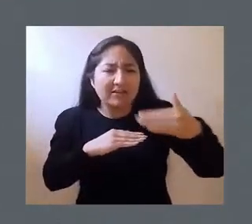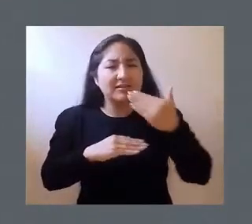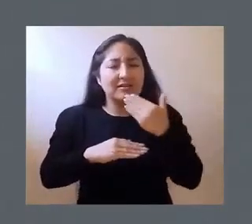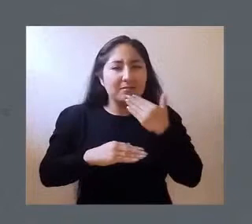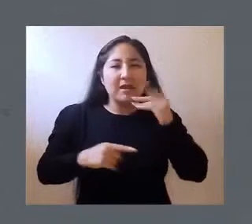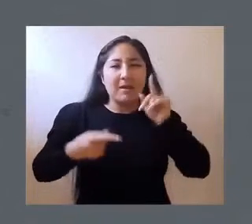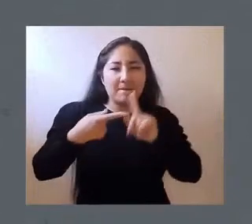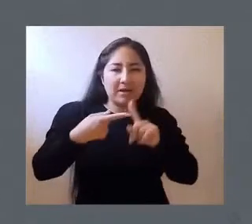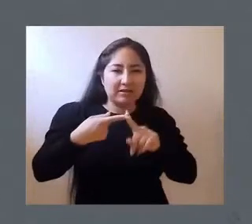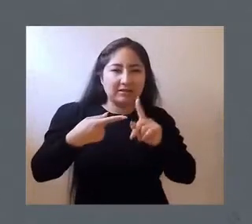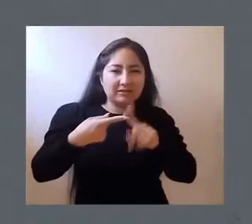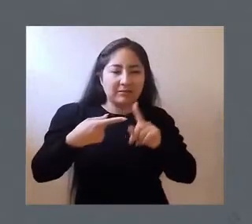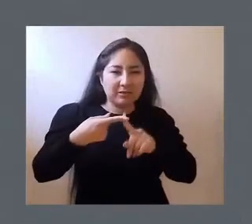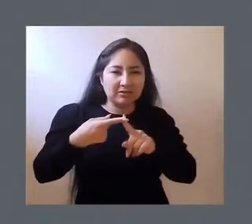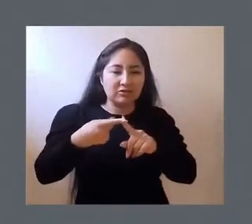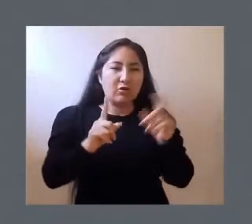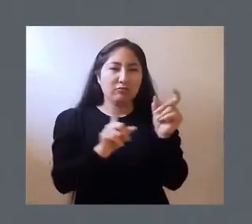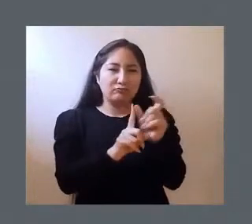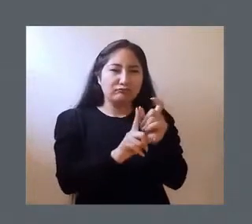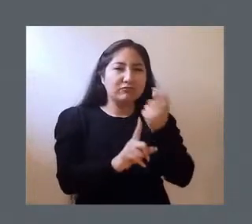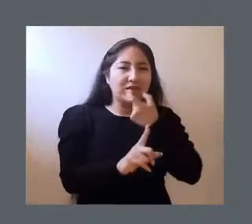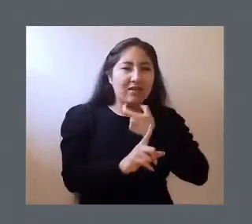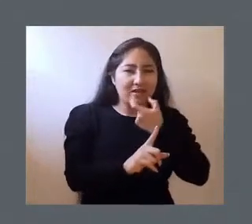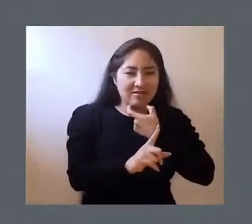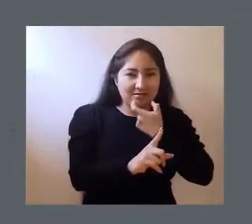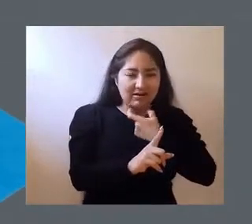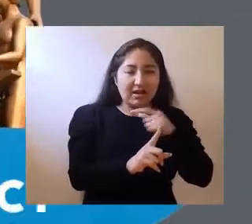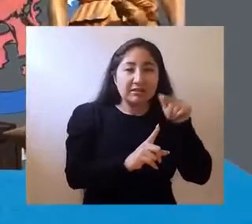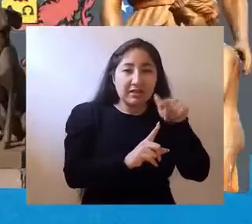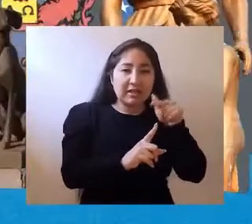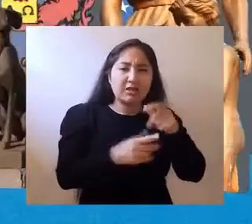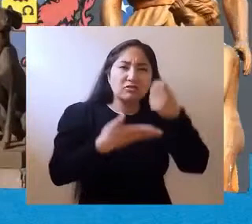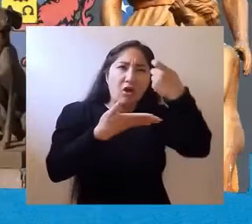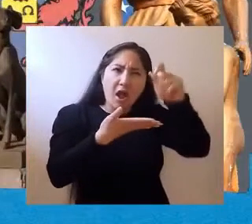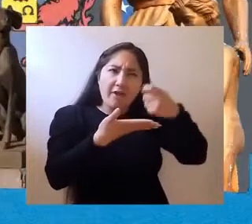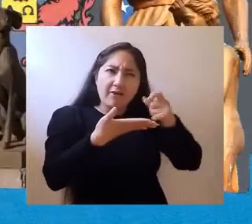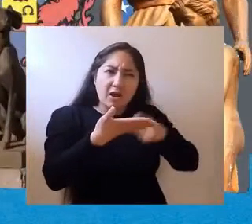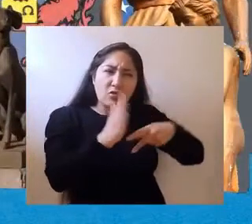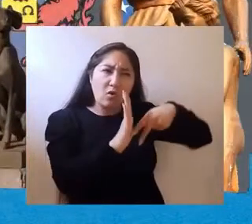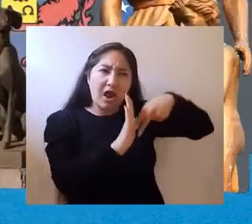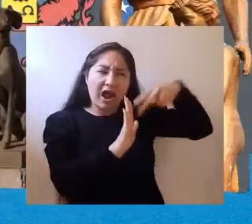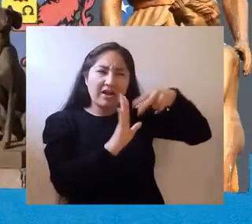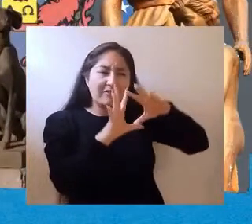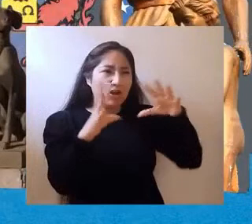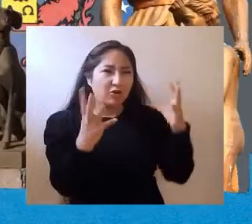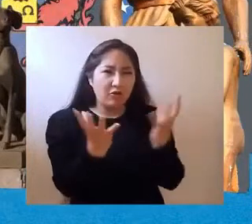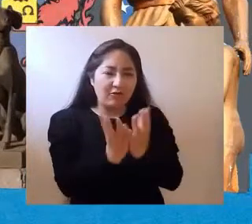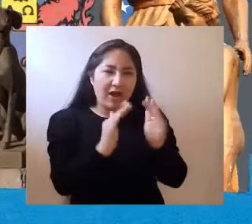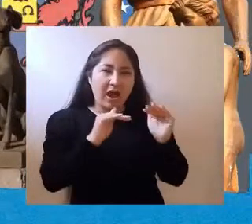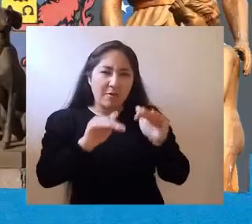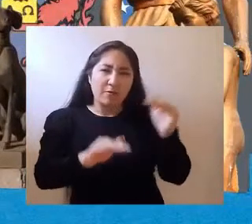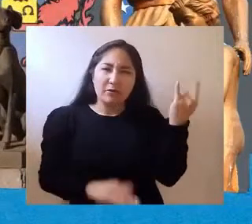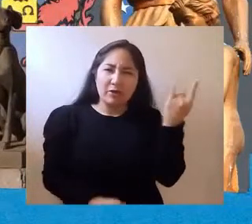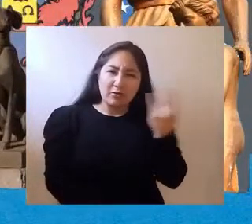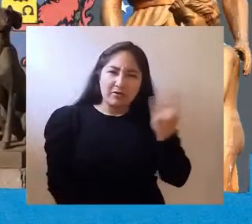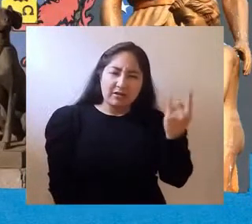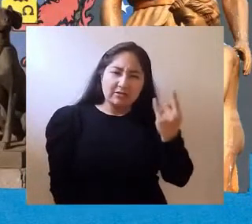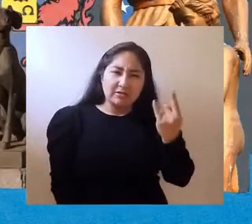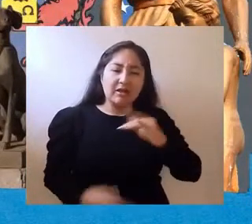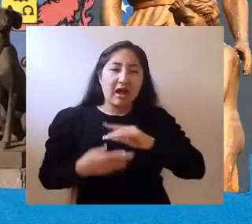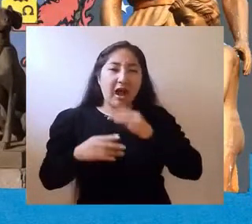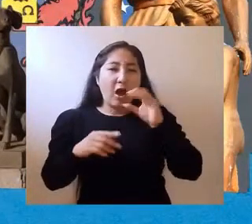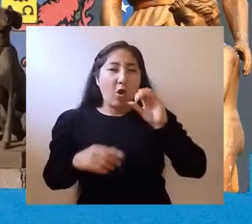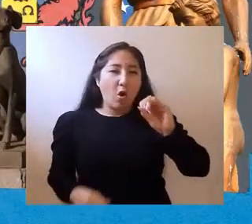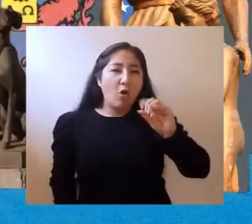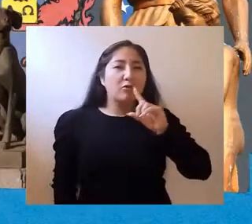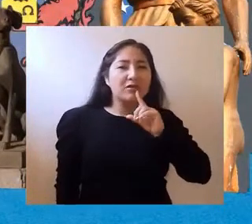participación en el ranking Times Higher Educate on Impact, que evalúa, a nivel global, el aporte de las universidades a los